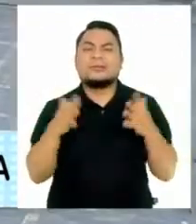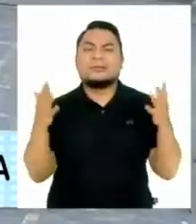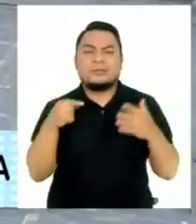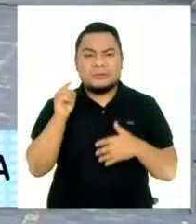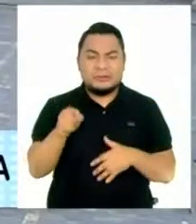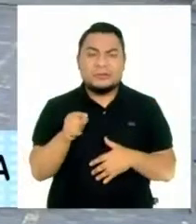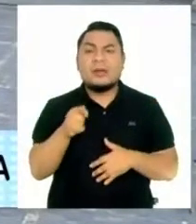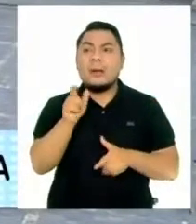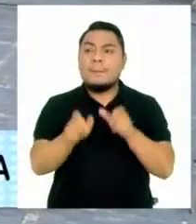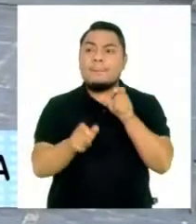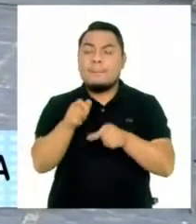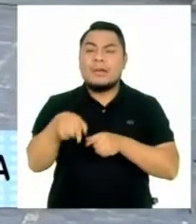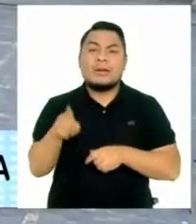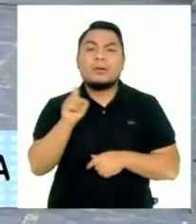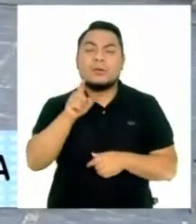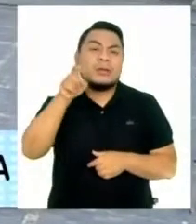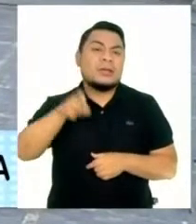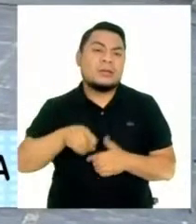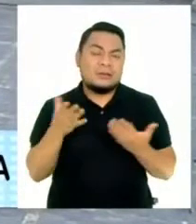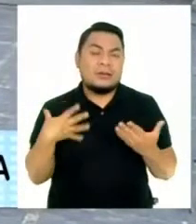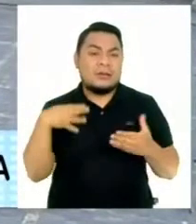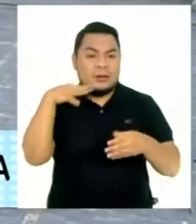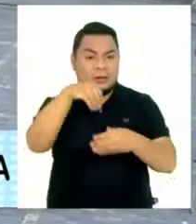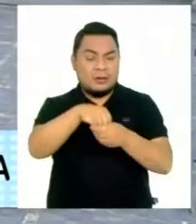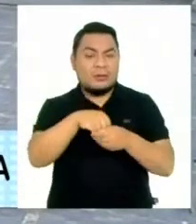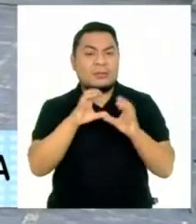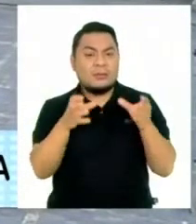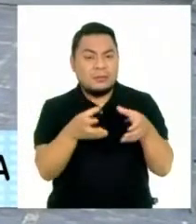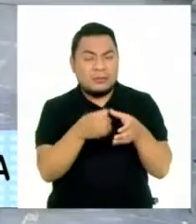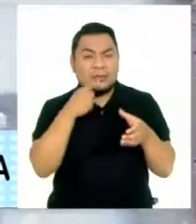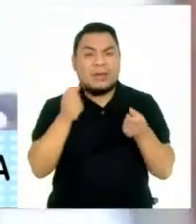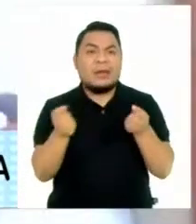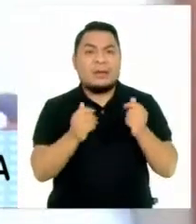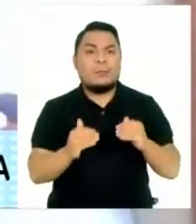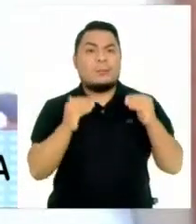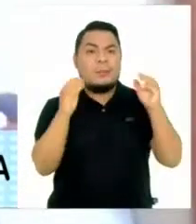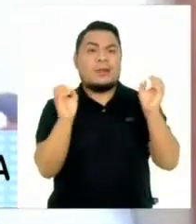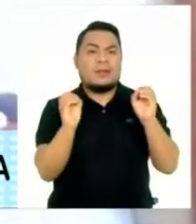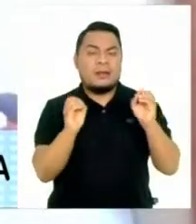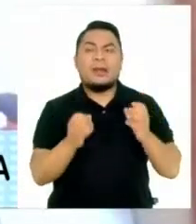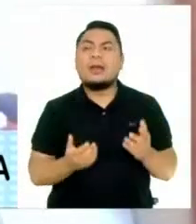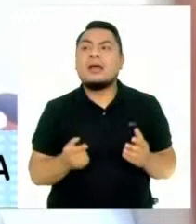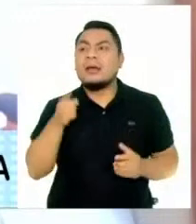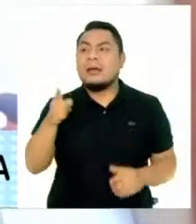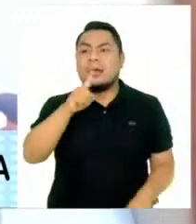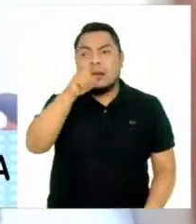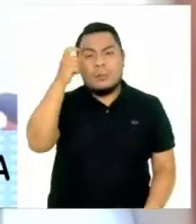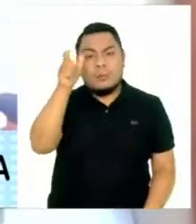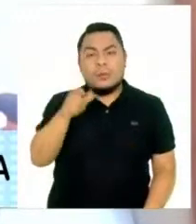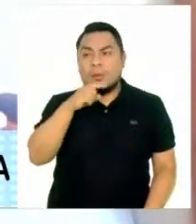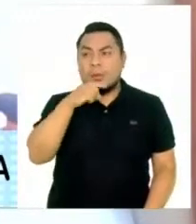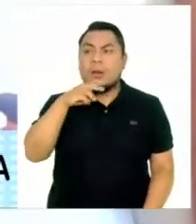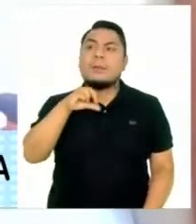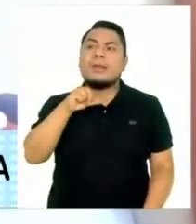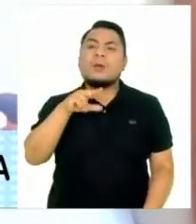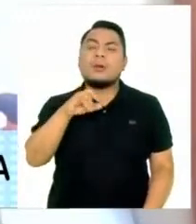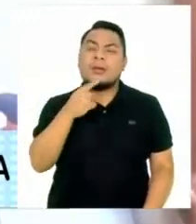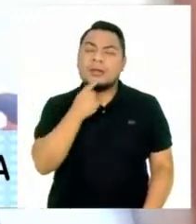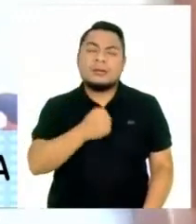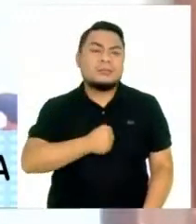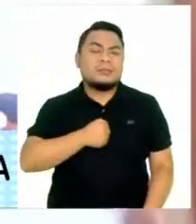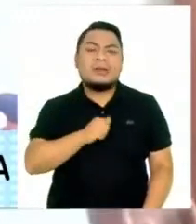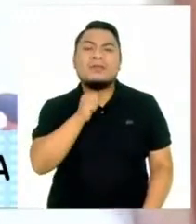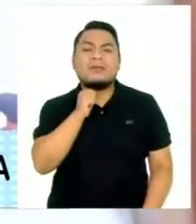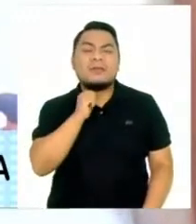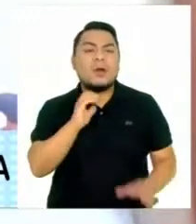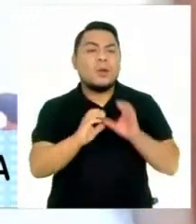Estado, que haya personas que no necesariamente forman parte de las clases dominantes. Por su parte, la politóloga Paula Távara lamenta la falta